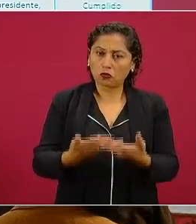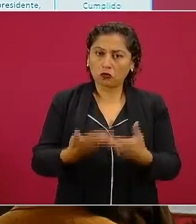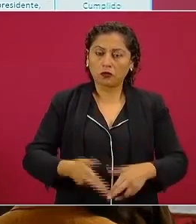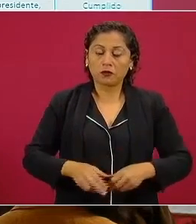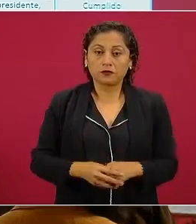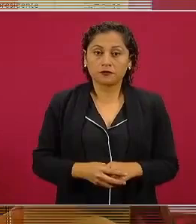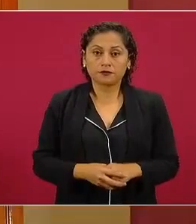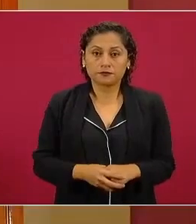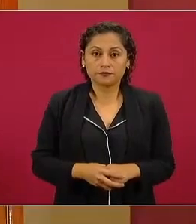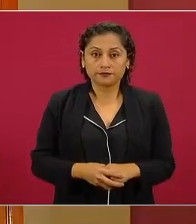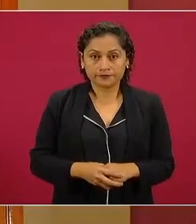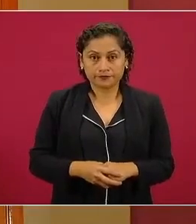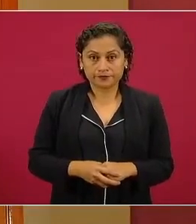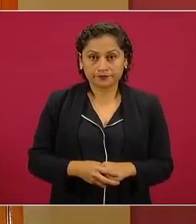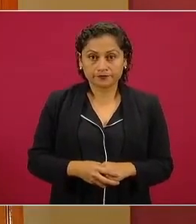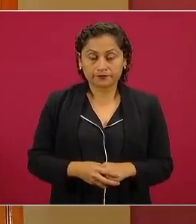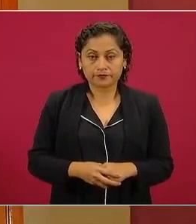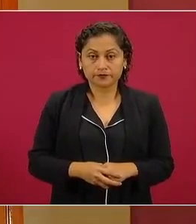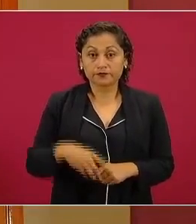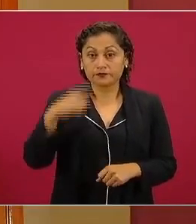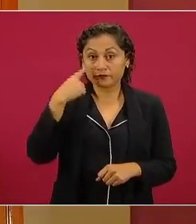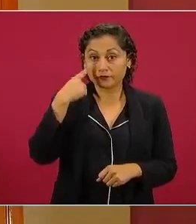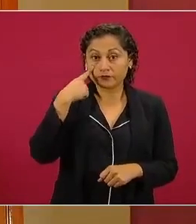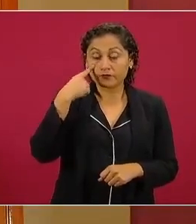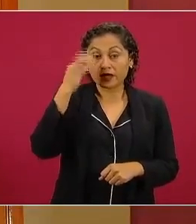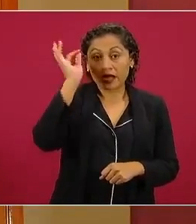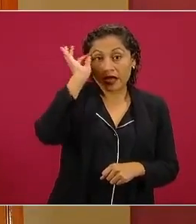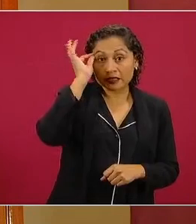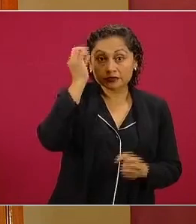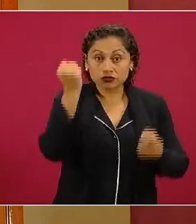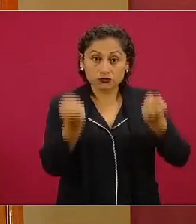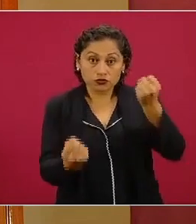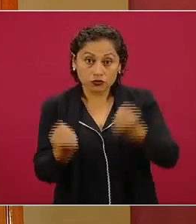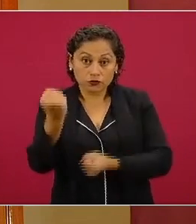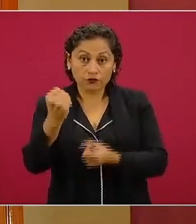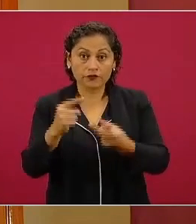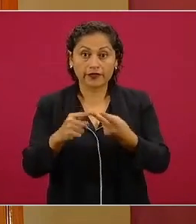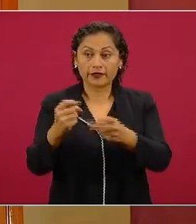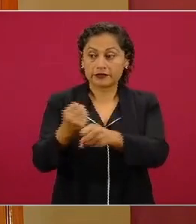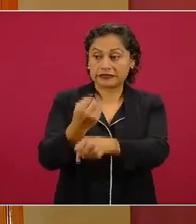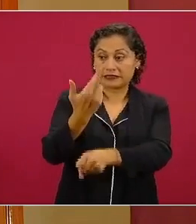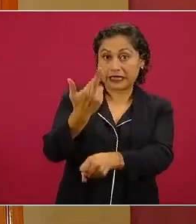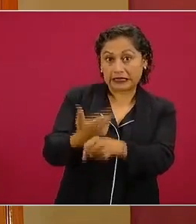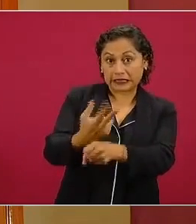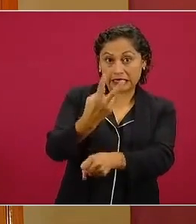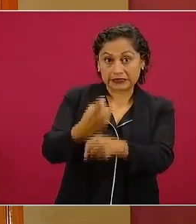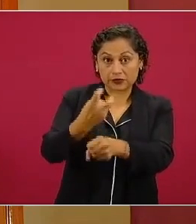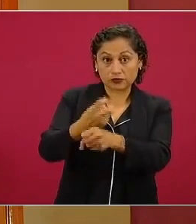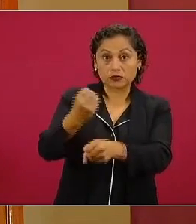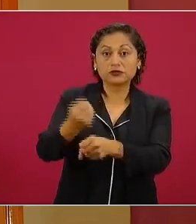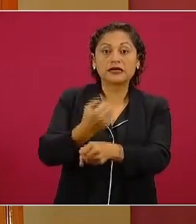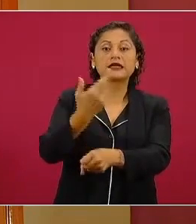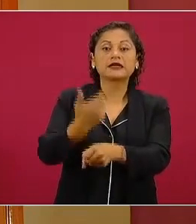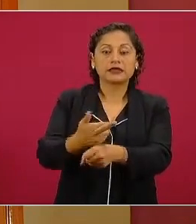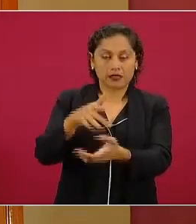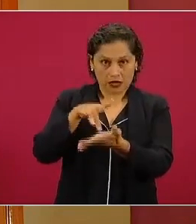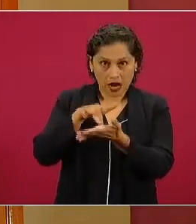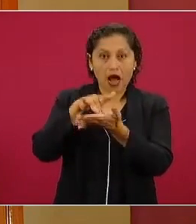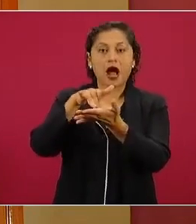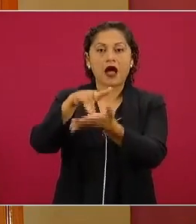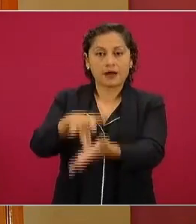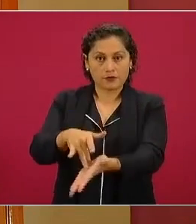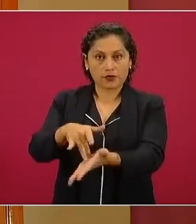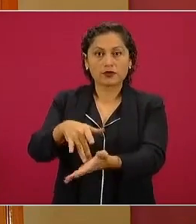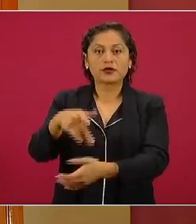Solo tendrán apoyo de choferes los secretarios y subsecretarios. Salvo plena justificación